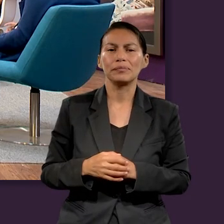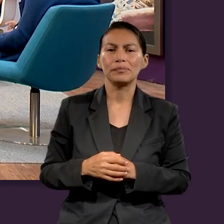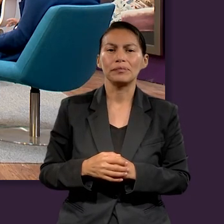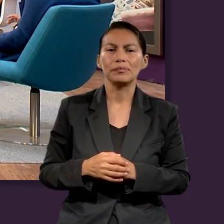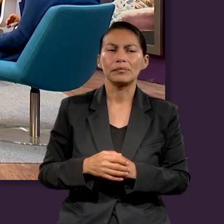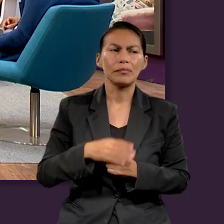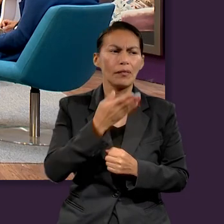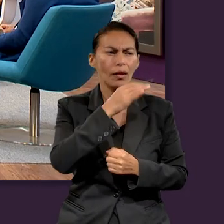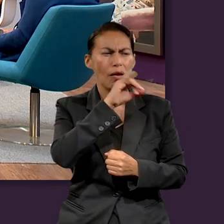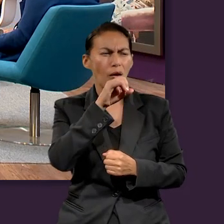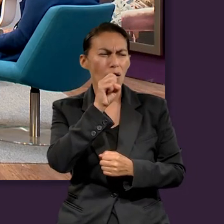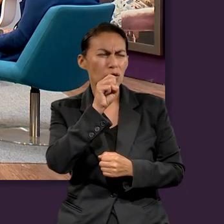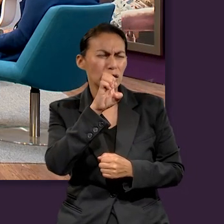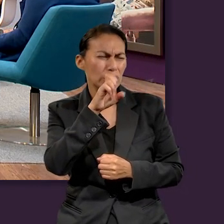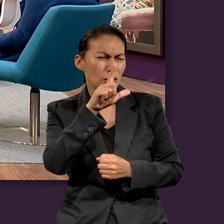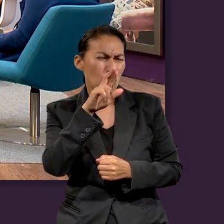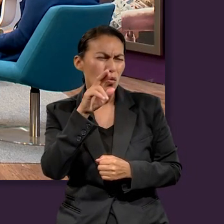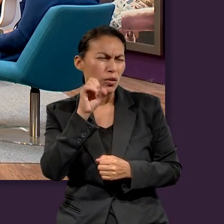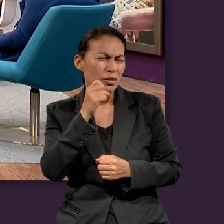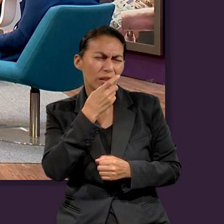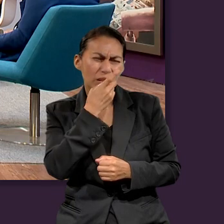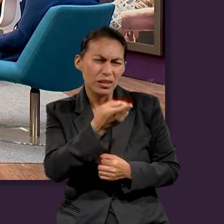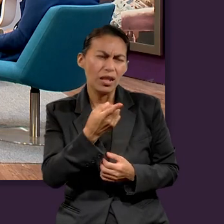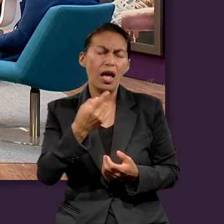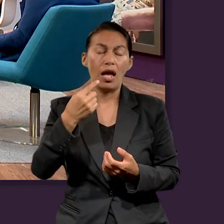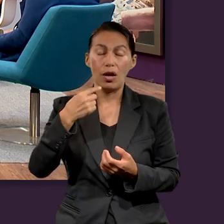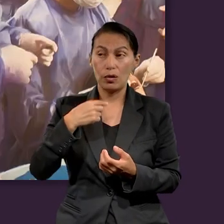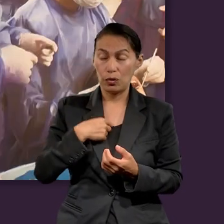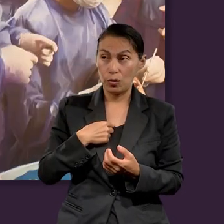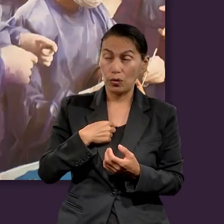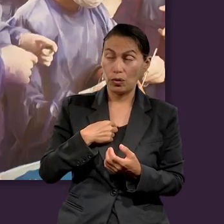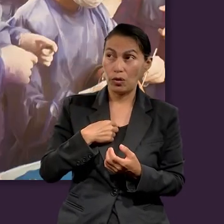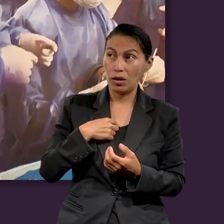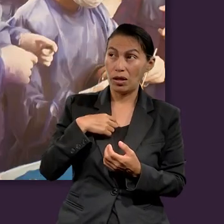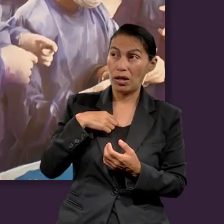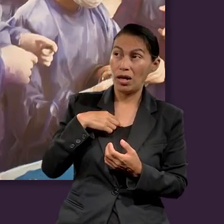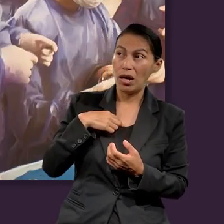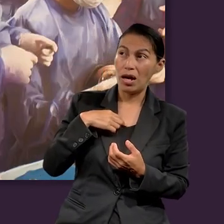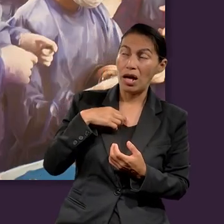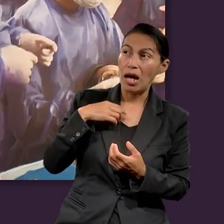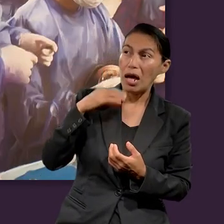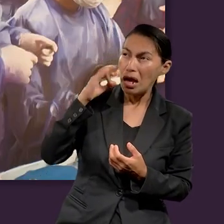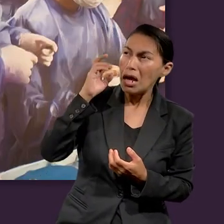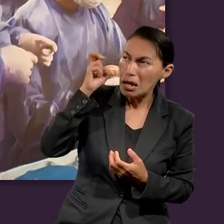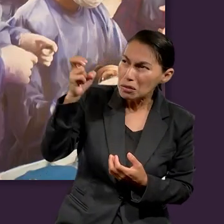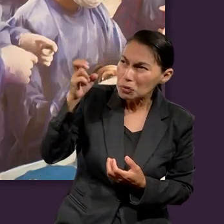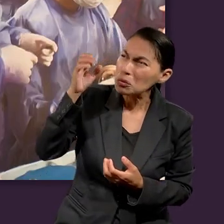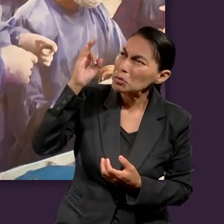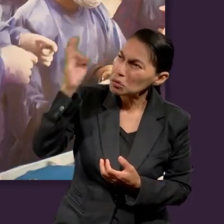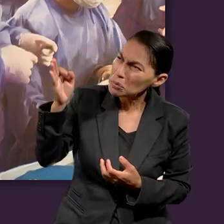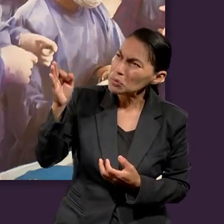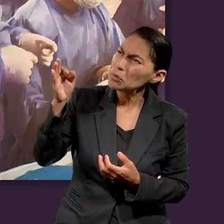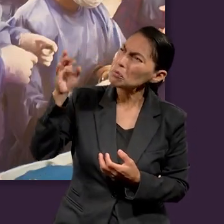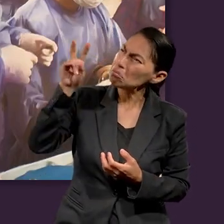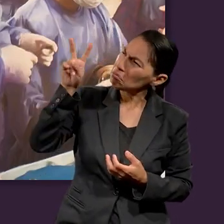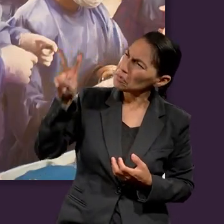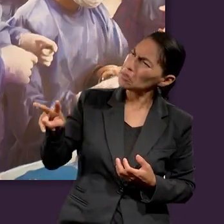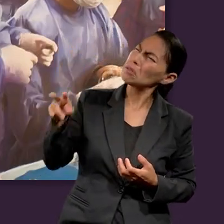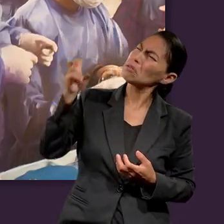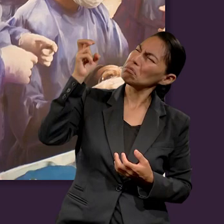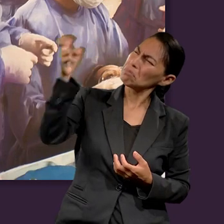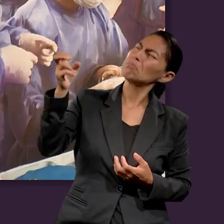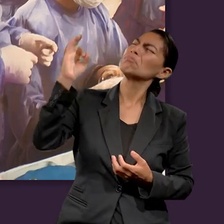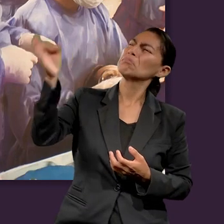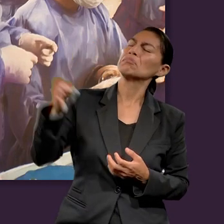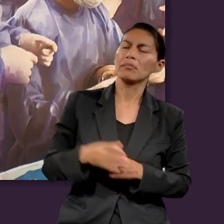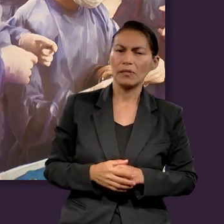invita a hacer. Justamente, José Luis mencionaba algo de eso, como el que yo quiera aceptar que eso